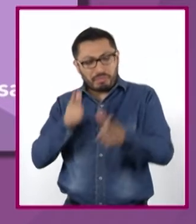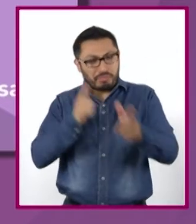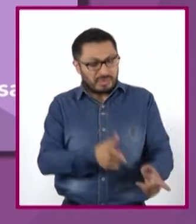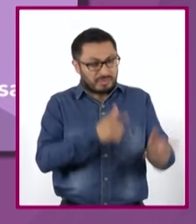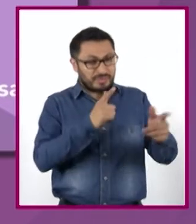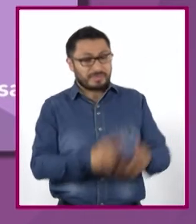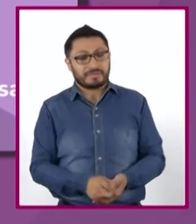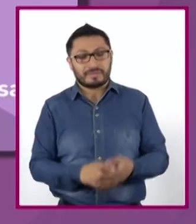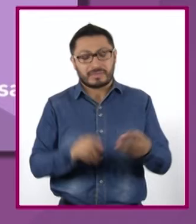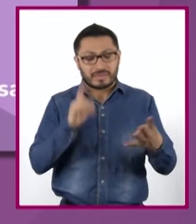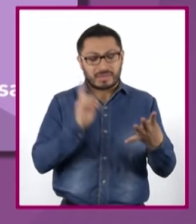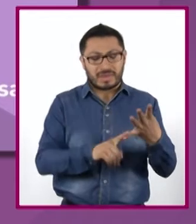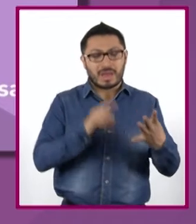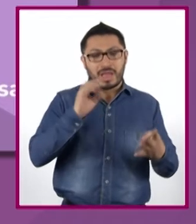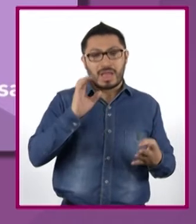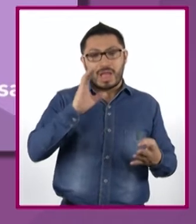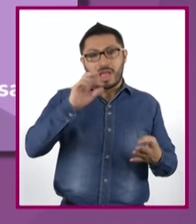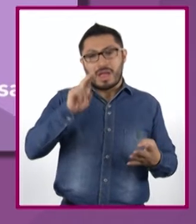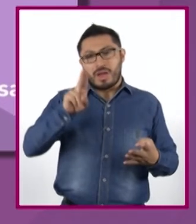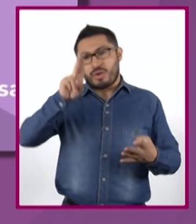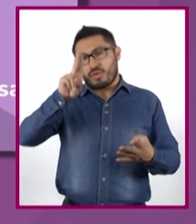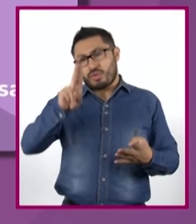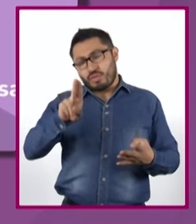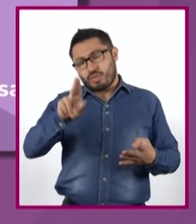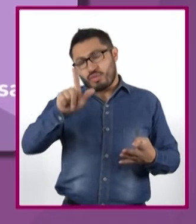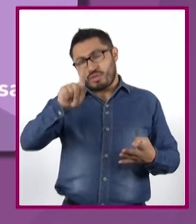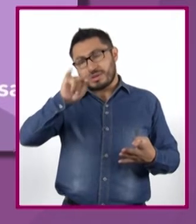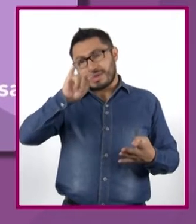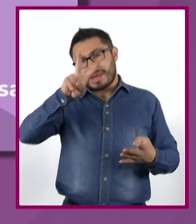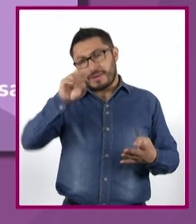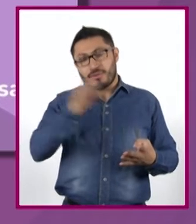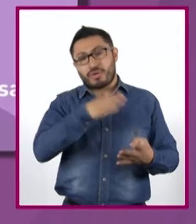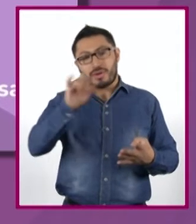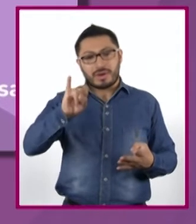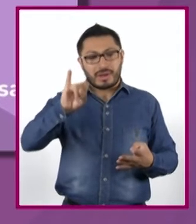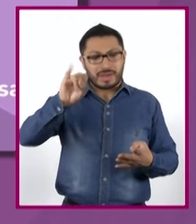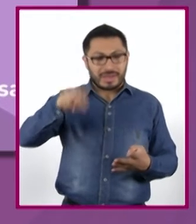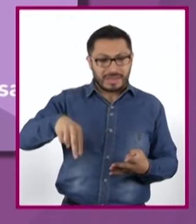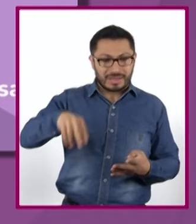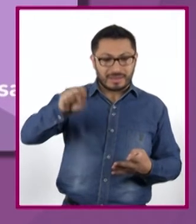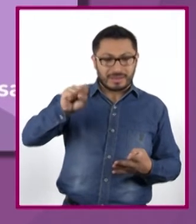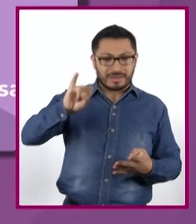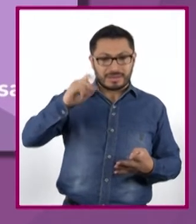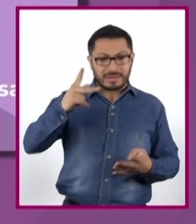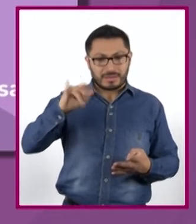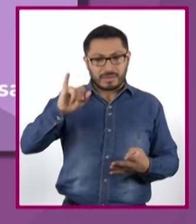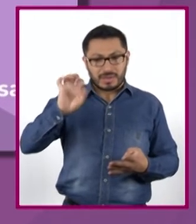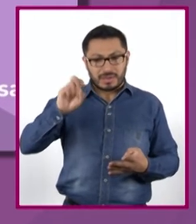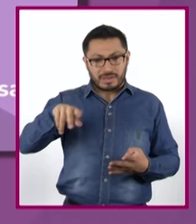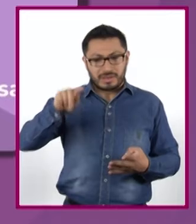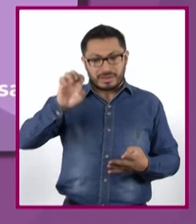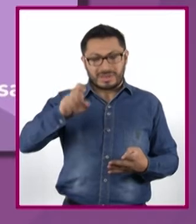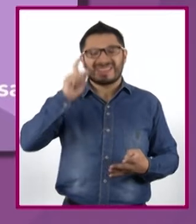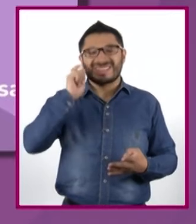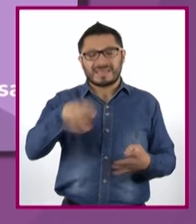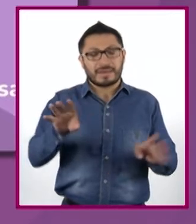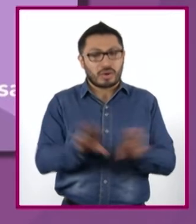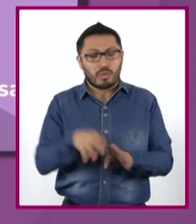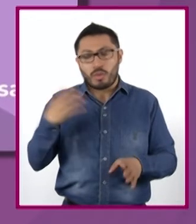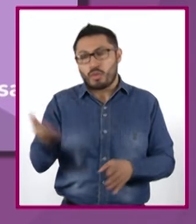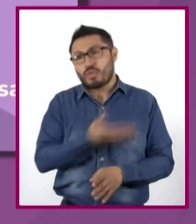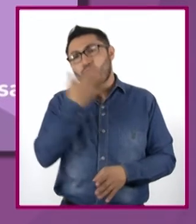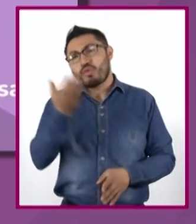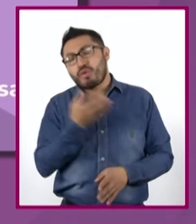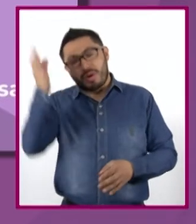cultivo incipiente. A pesar de tener elementos compartidos, las tradiciones culturales son